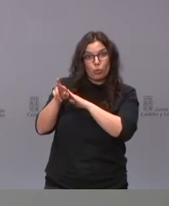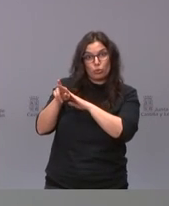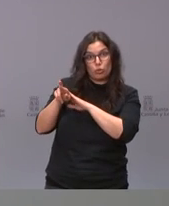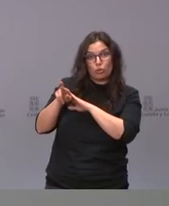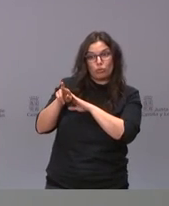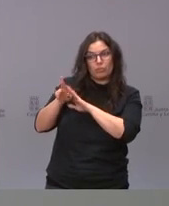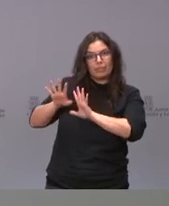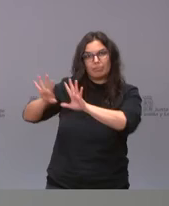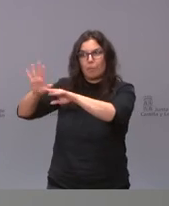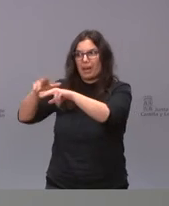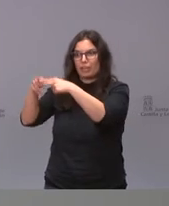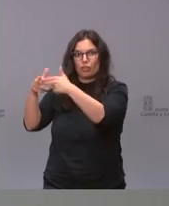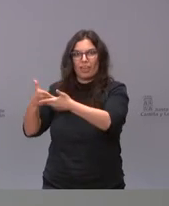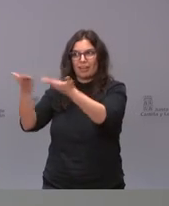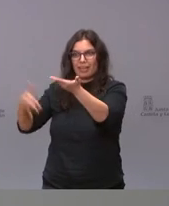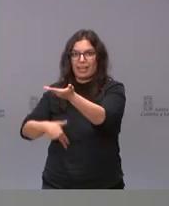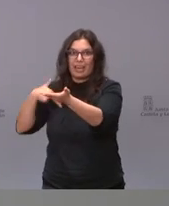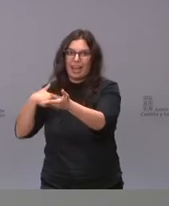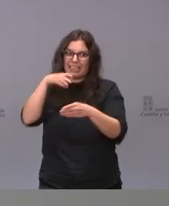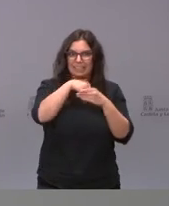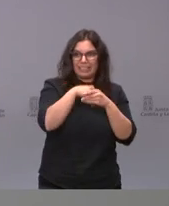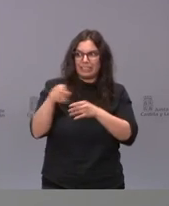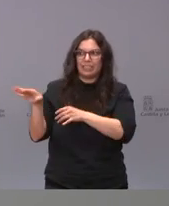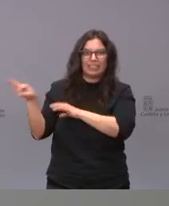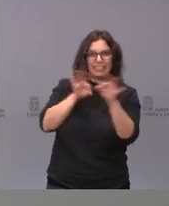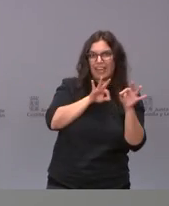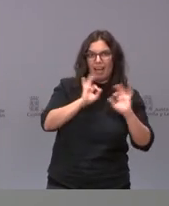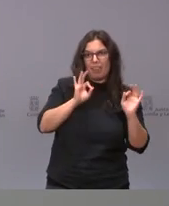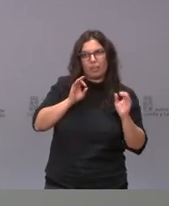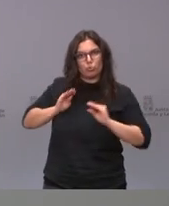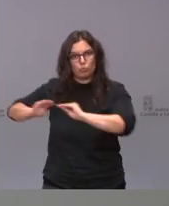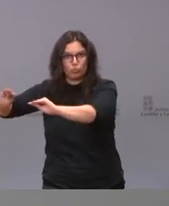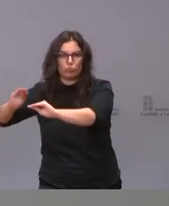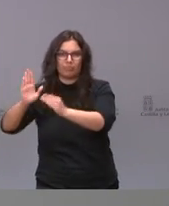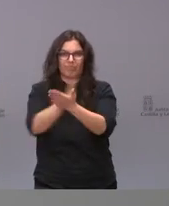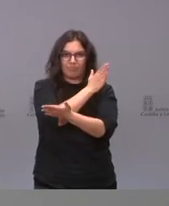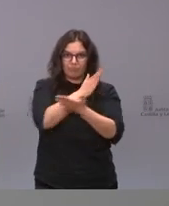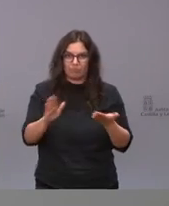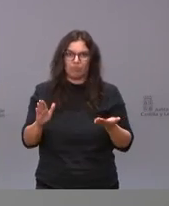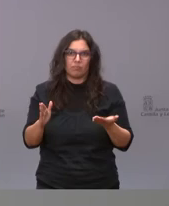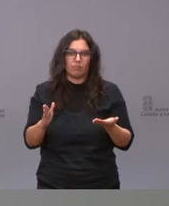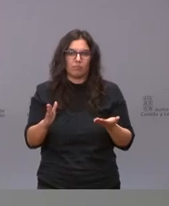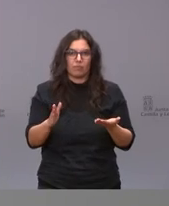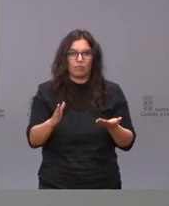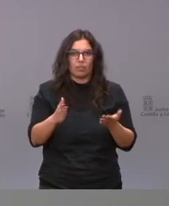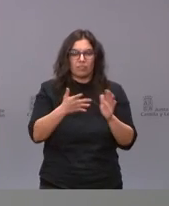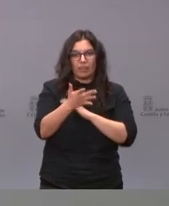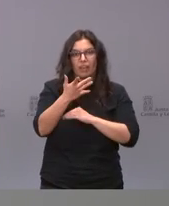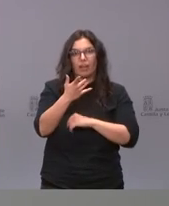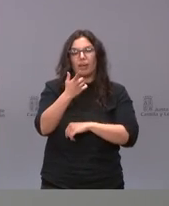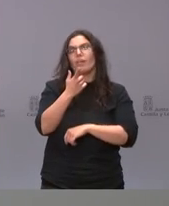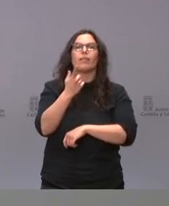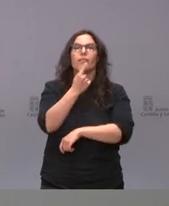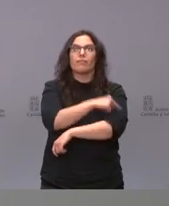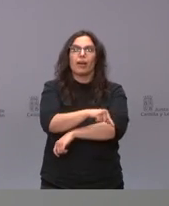otros sitios donde se están haciendo vacunación es decir no vamos a dedicar vacunas de enfermeras